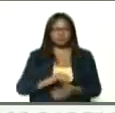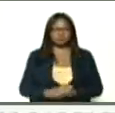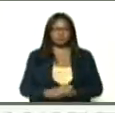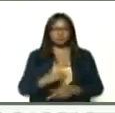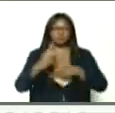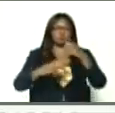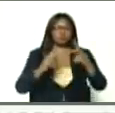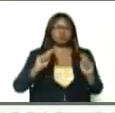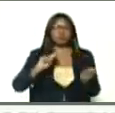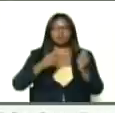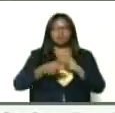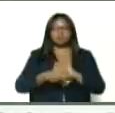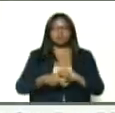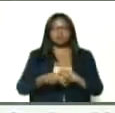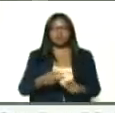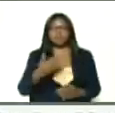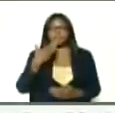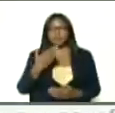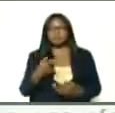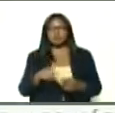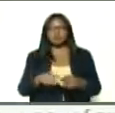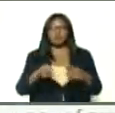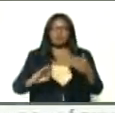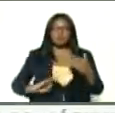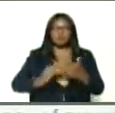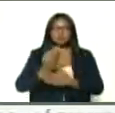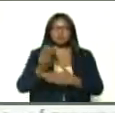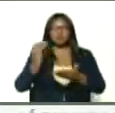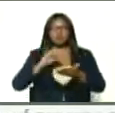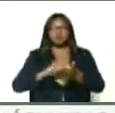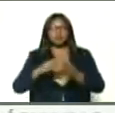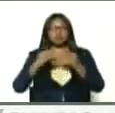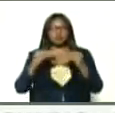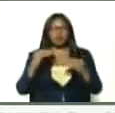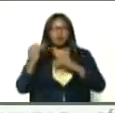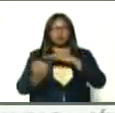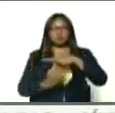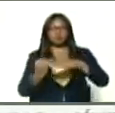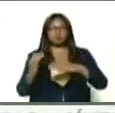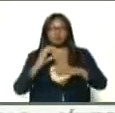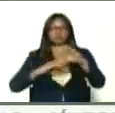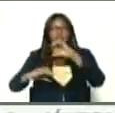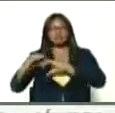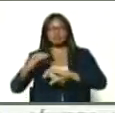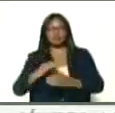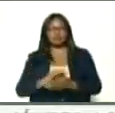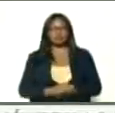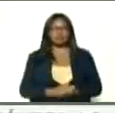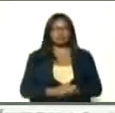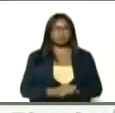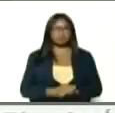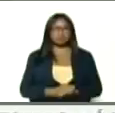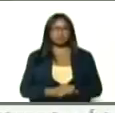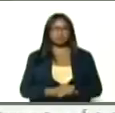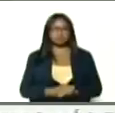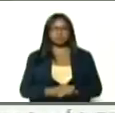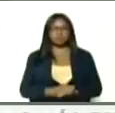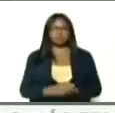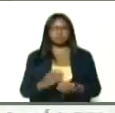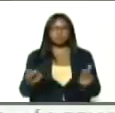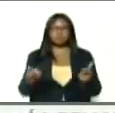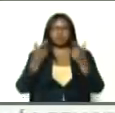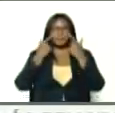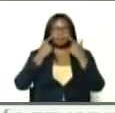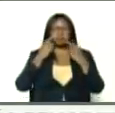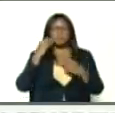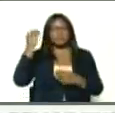proceso de transformación que les pedí, de la refundación, de todas las instituciones científicas del país, está pendiente, no